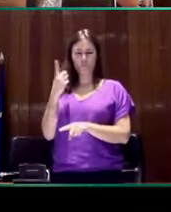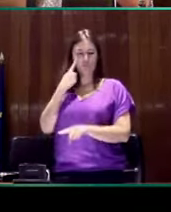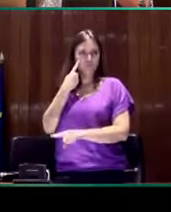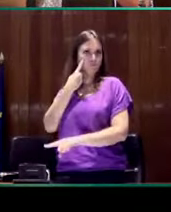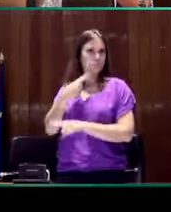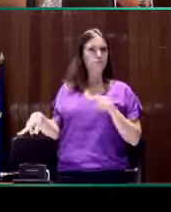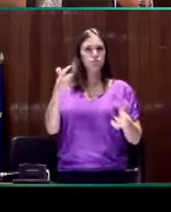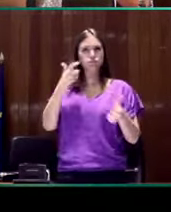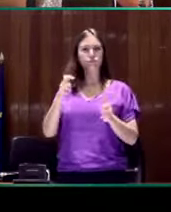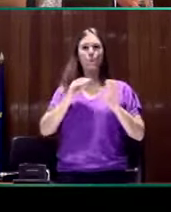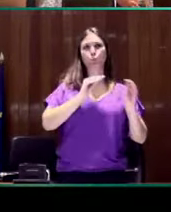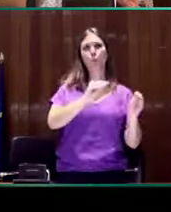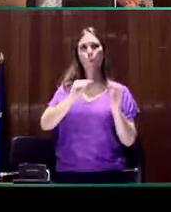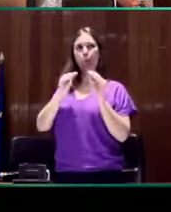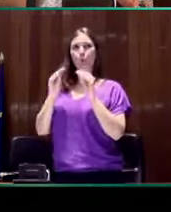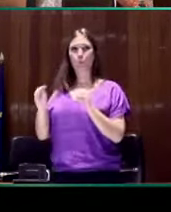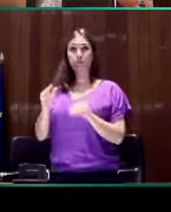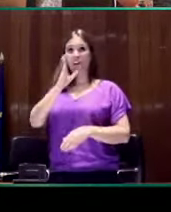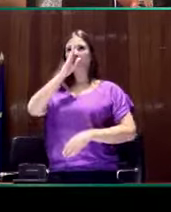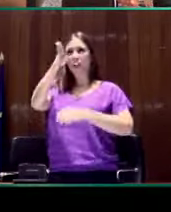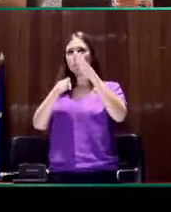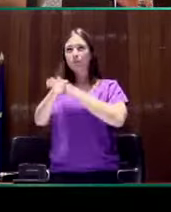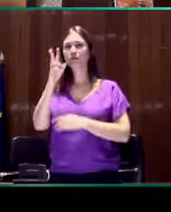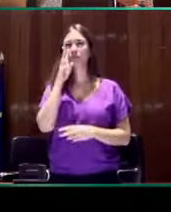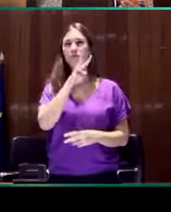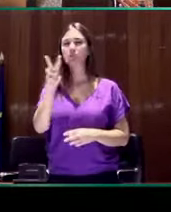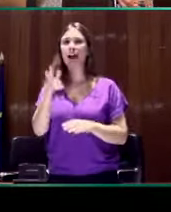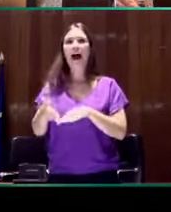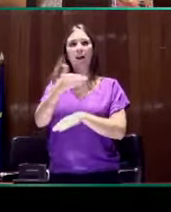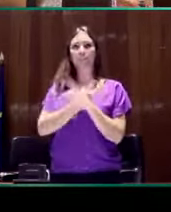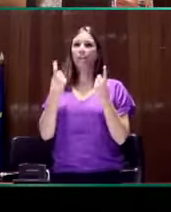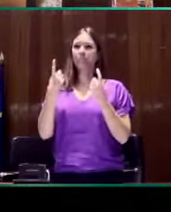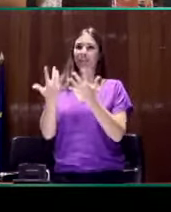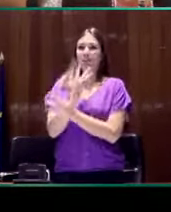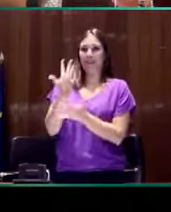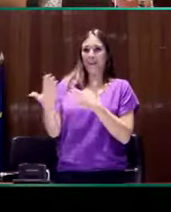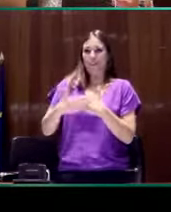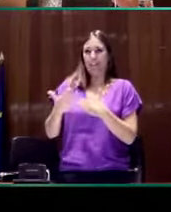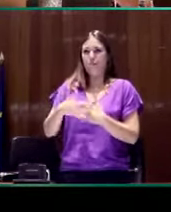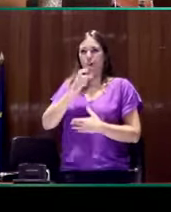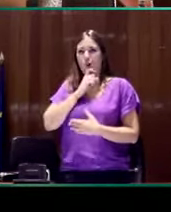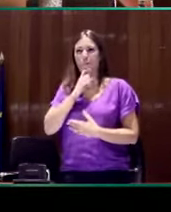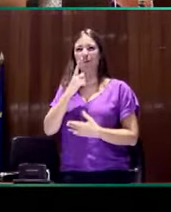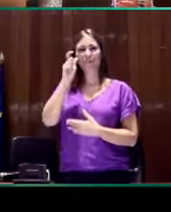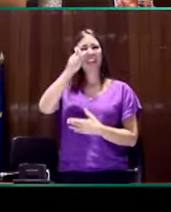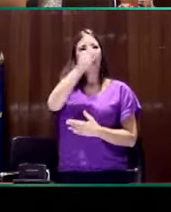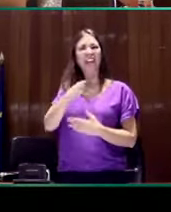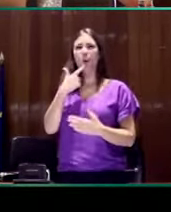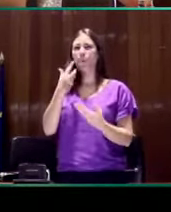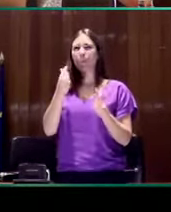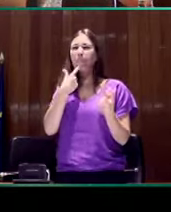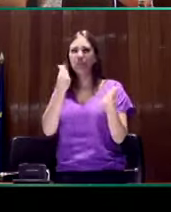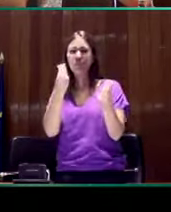quizá requieren de una previa explicación o parece como que la gente necesita